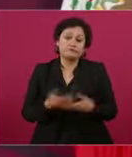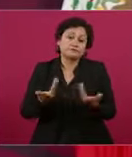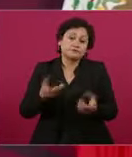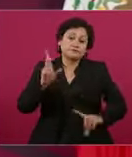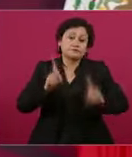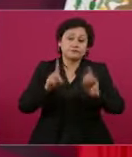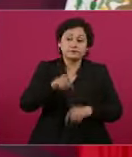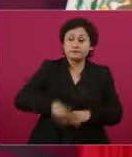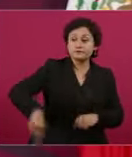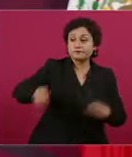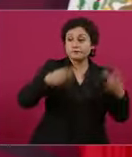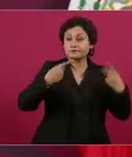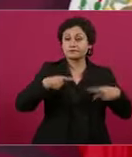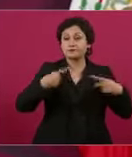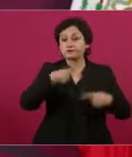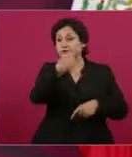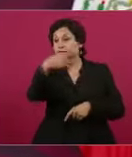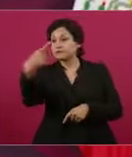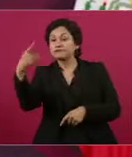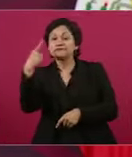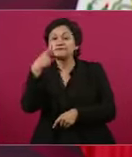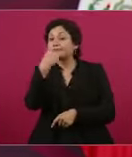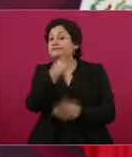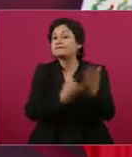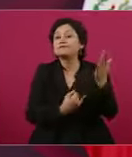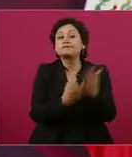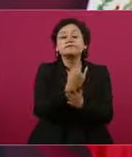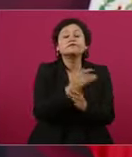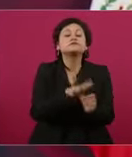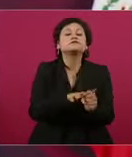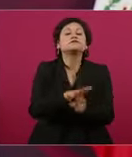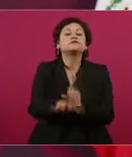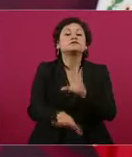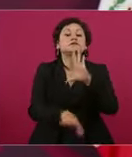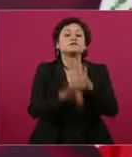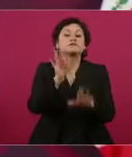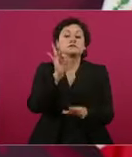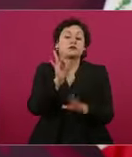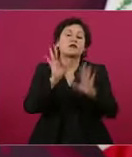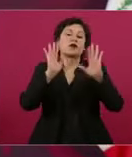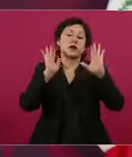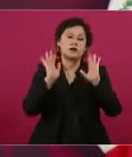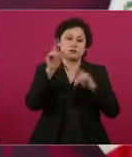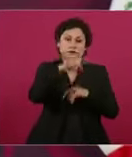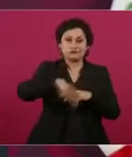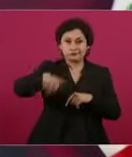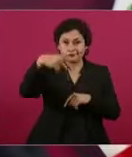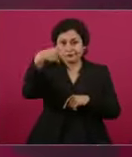que es la que va a resolver,